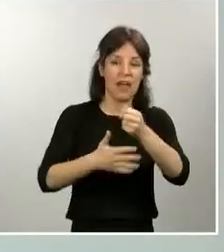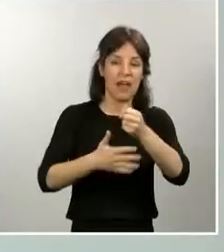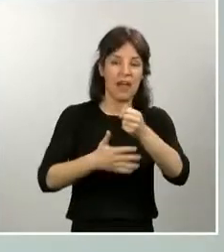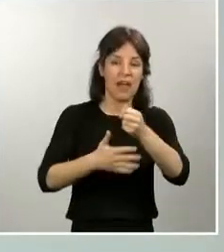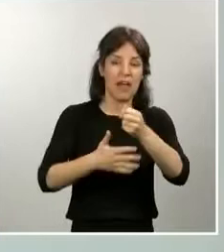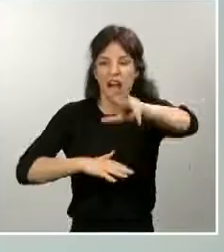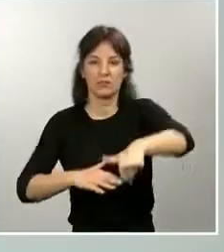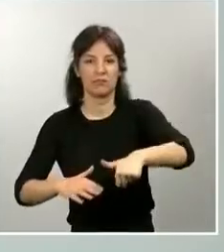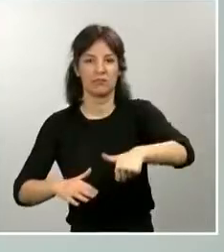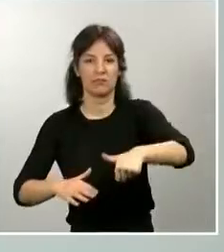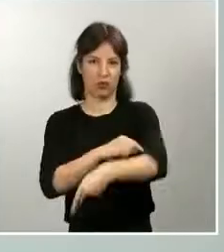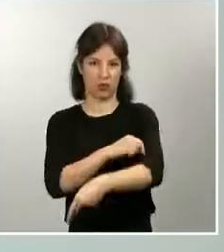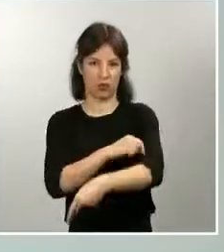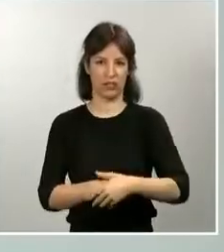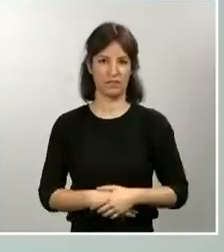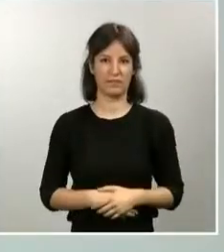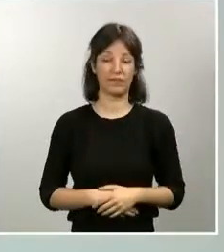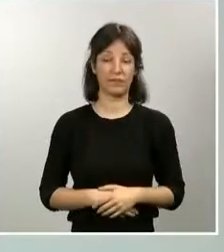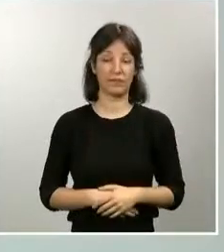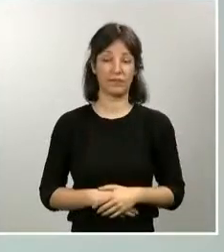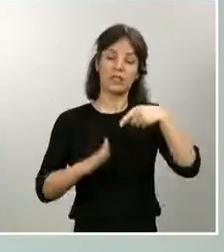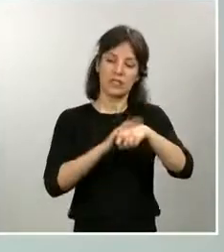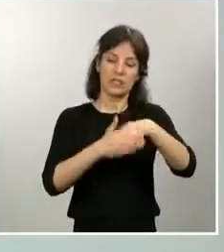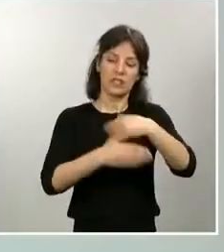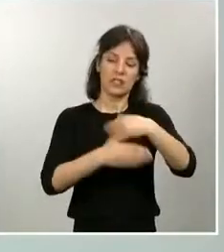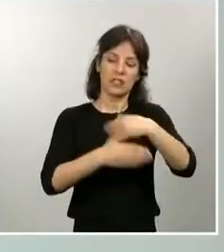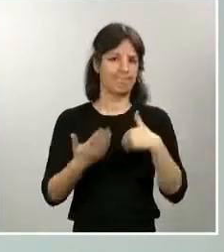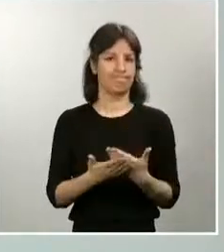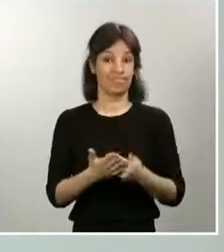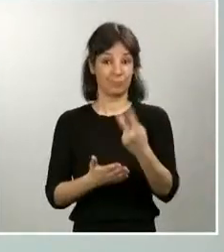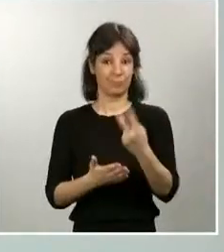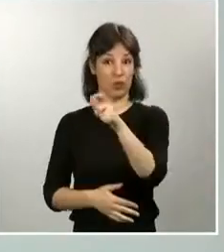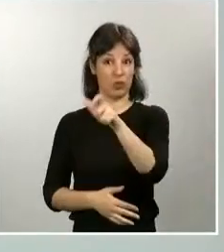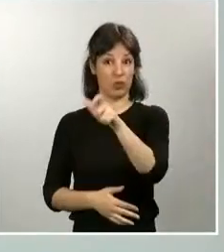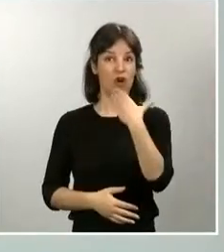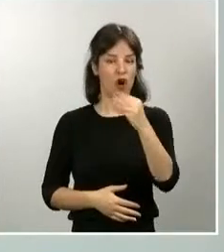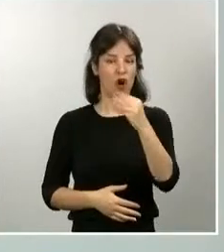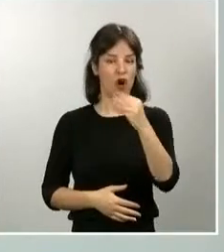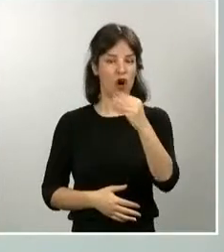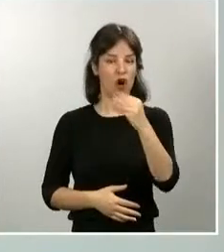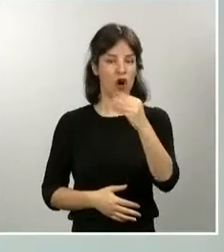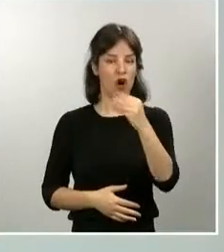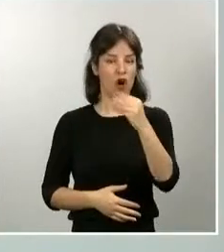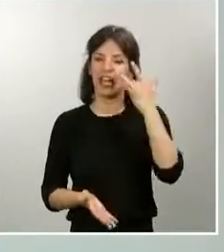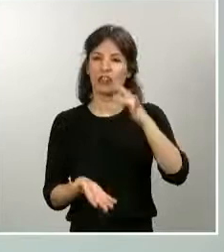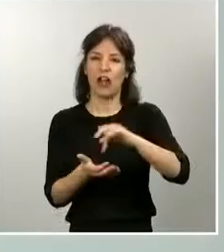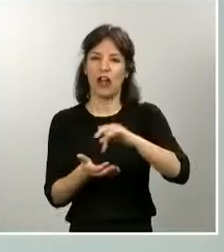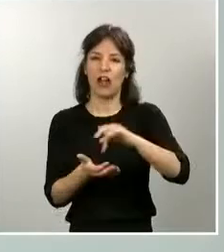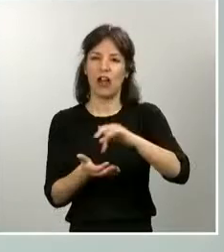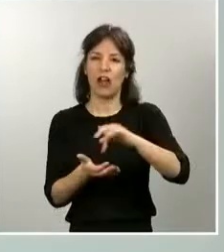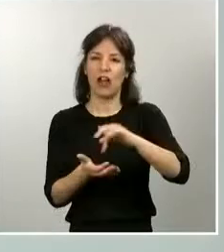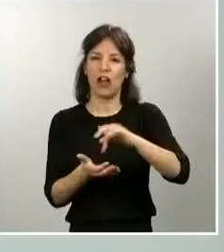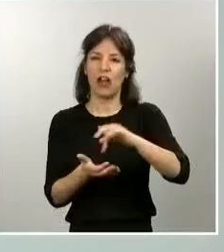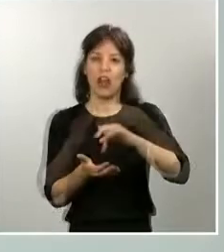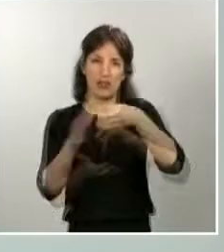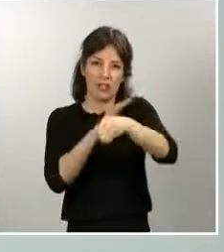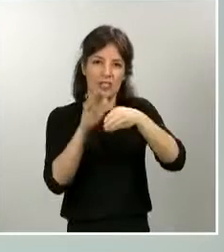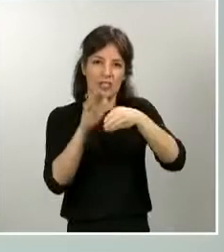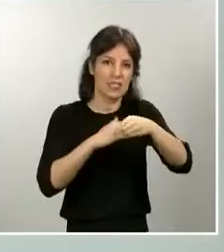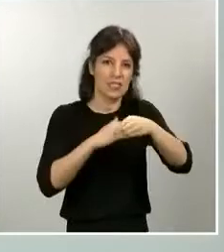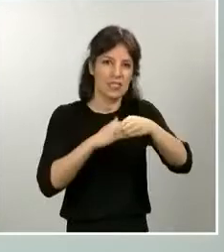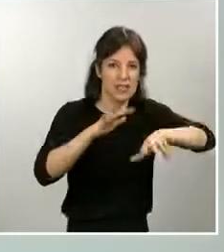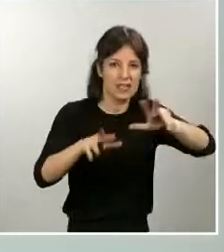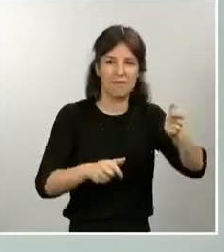posteriores han demostrado que los arrestados son presuntos autores de otros ocho atracos similares, todos ellos cometidos en